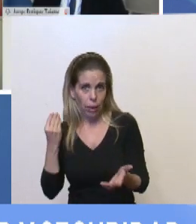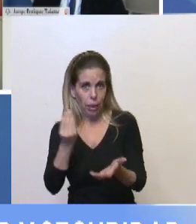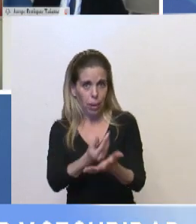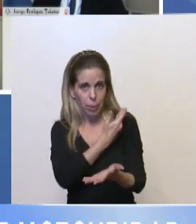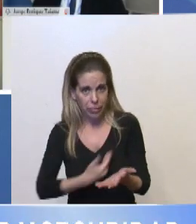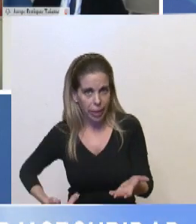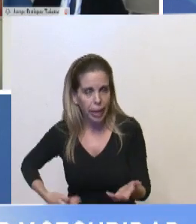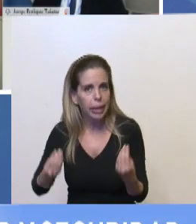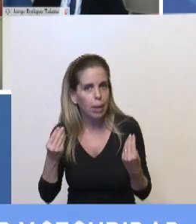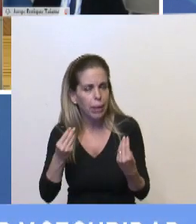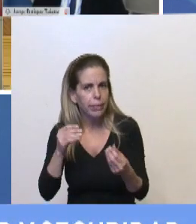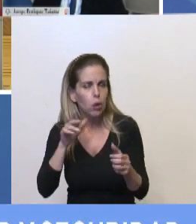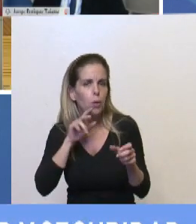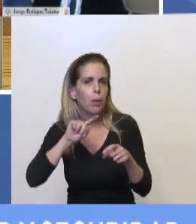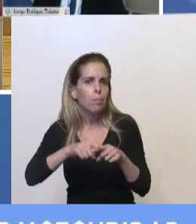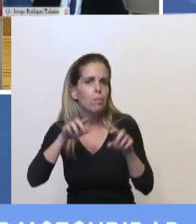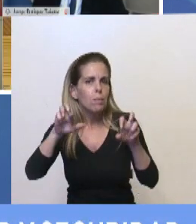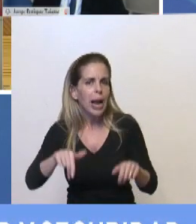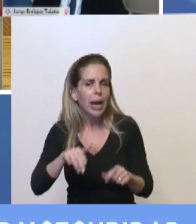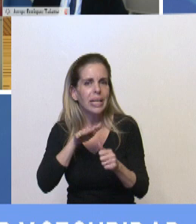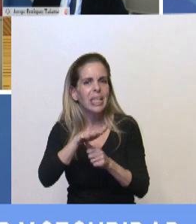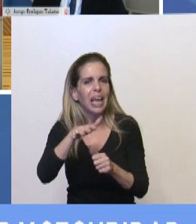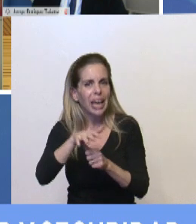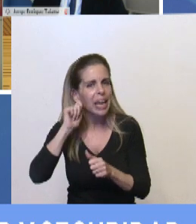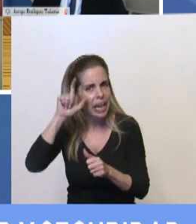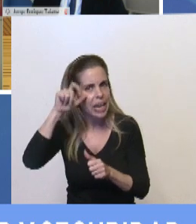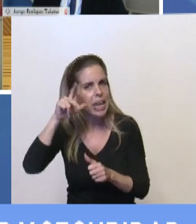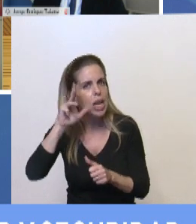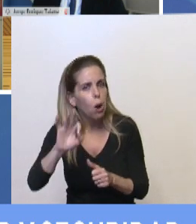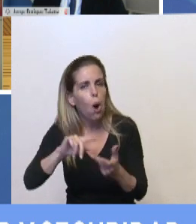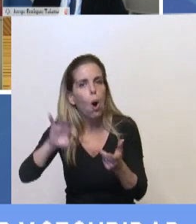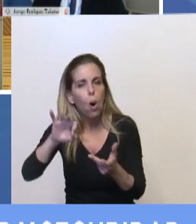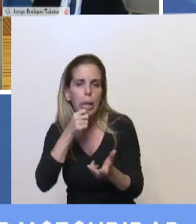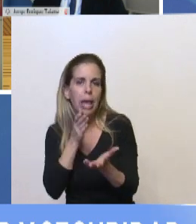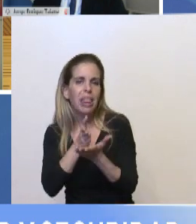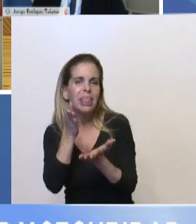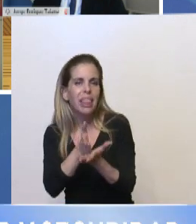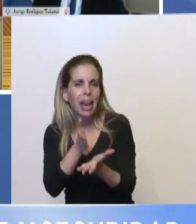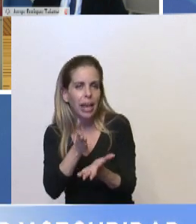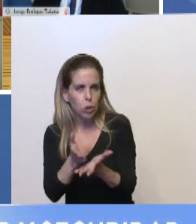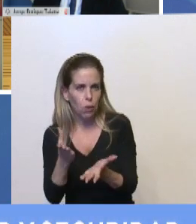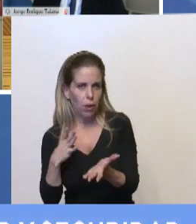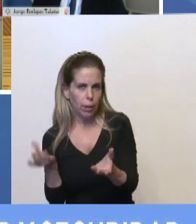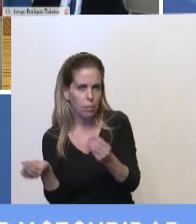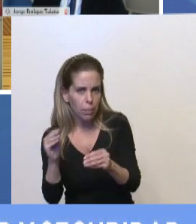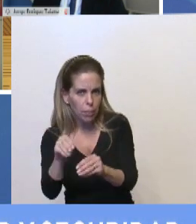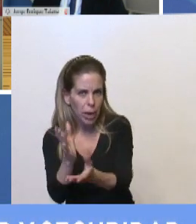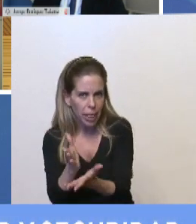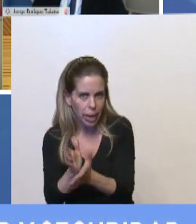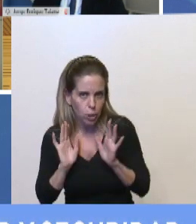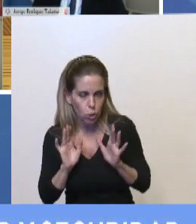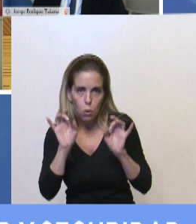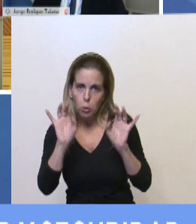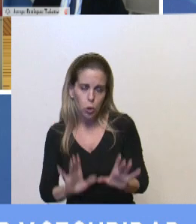hace mucho que en este Congreso no se hablaba de ampliar derechos. Y solo para recordarle,